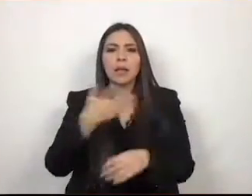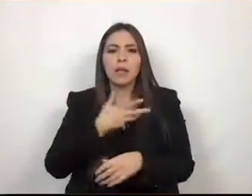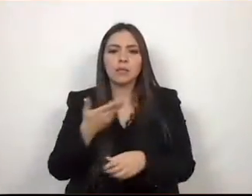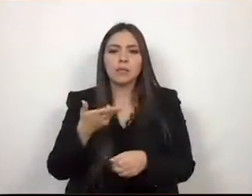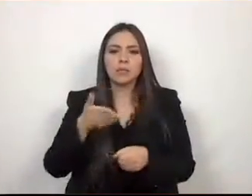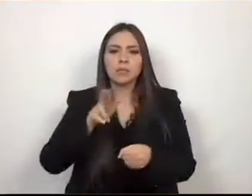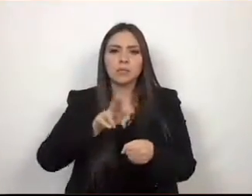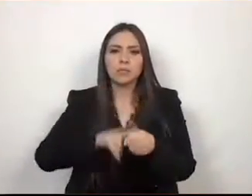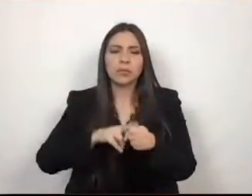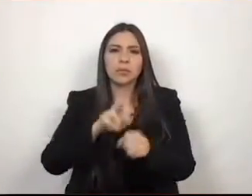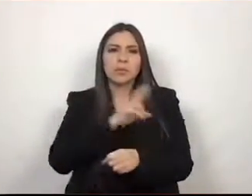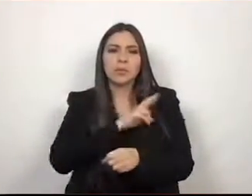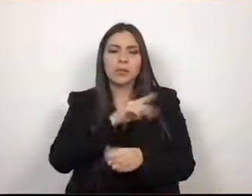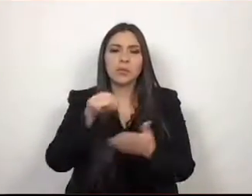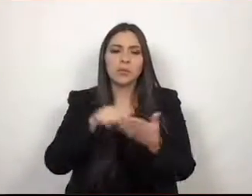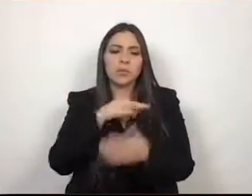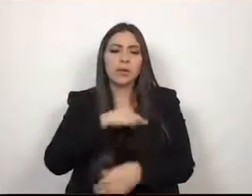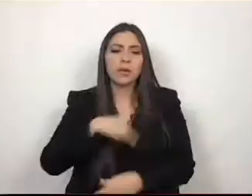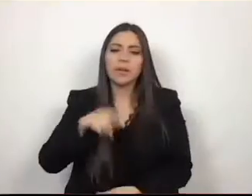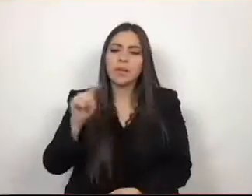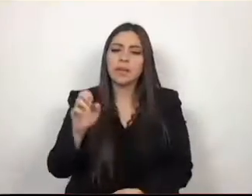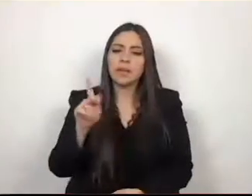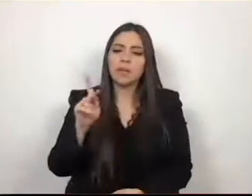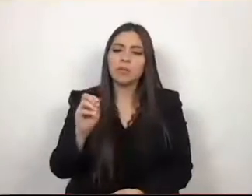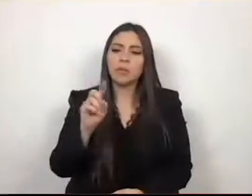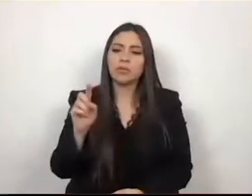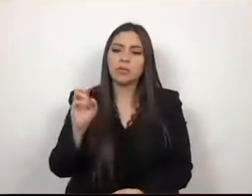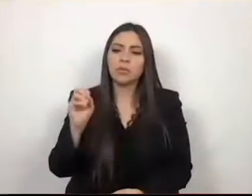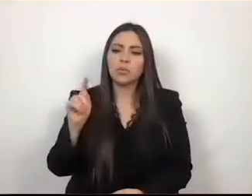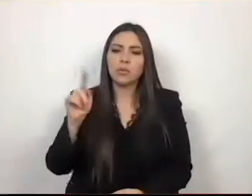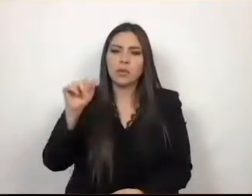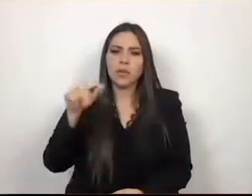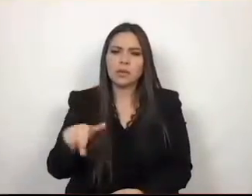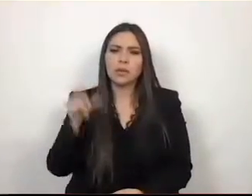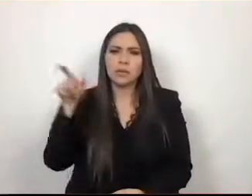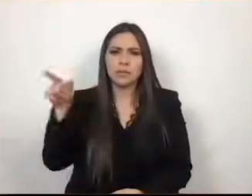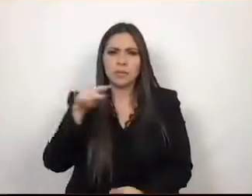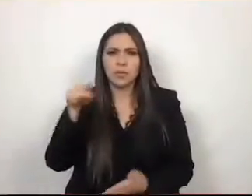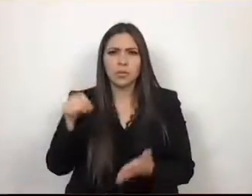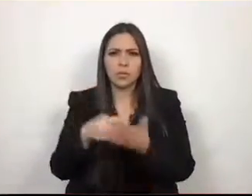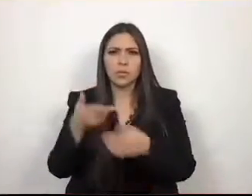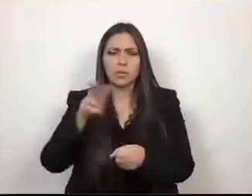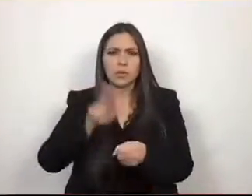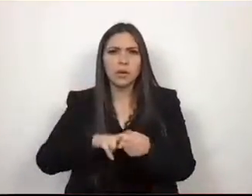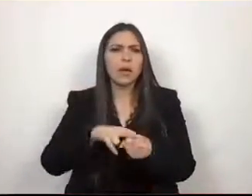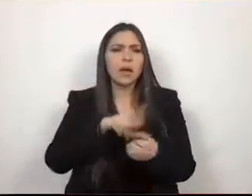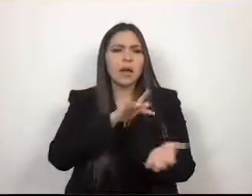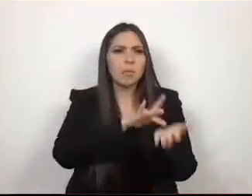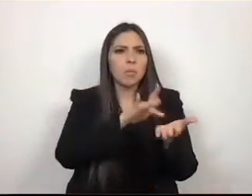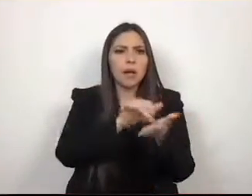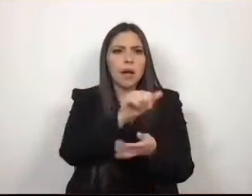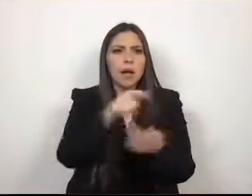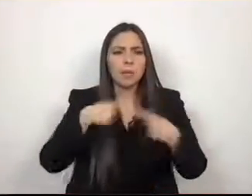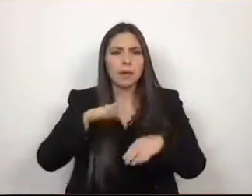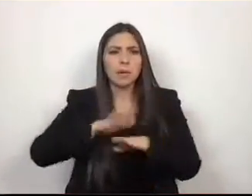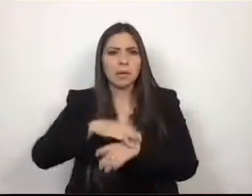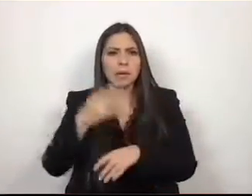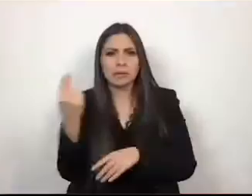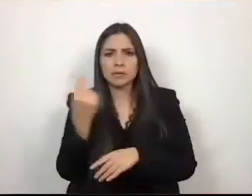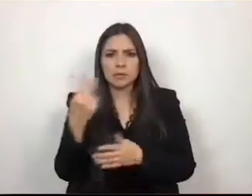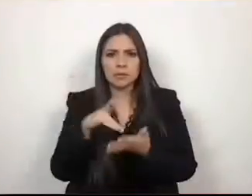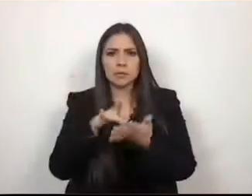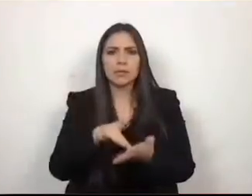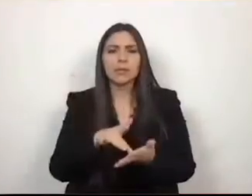del municipio de Depozo Plano. A pesar de que la clínica es empática con los más vulnerables, no dejan de surgir